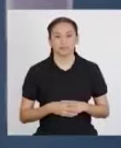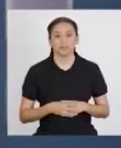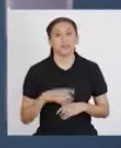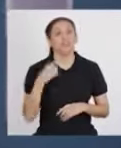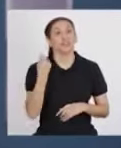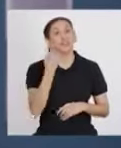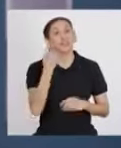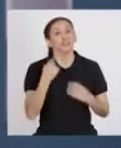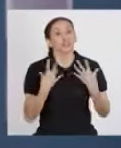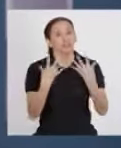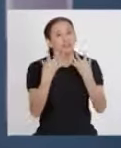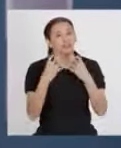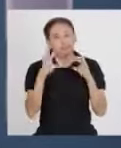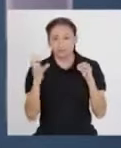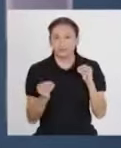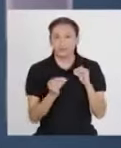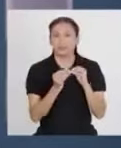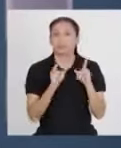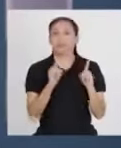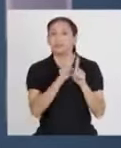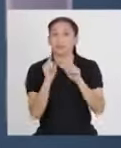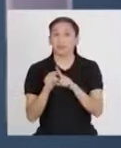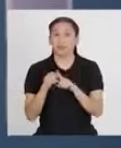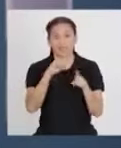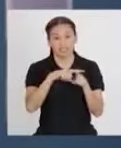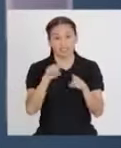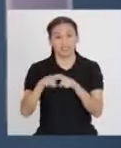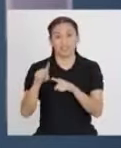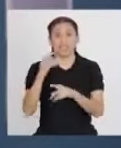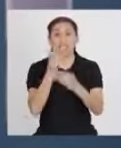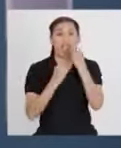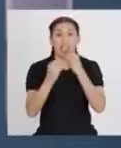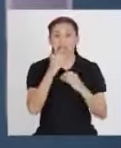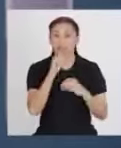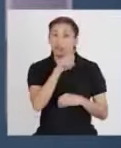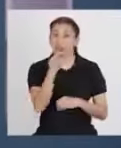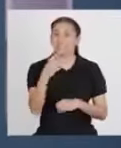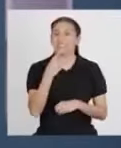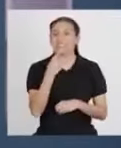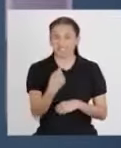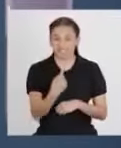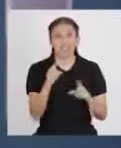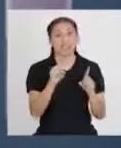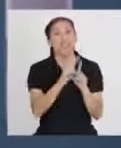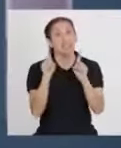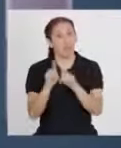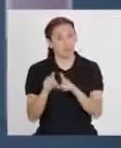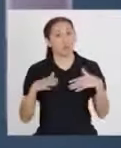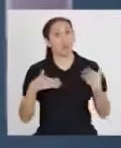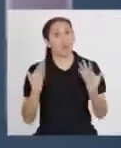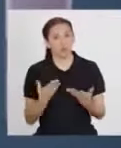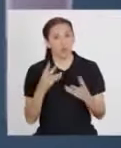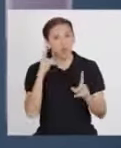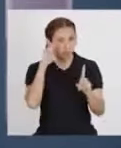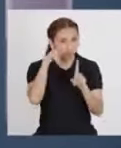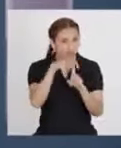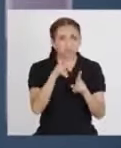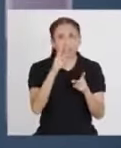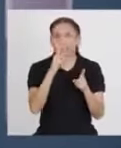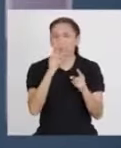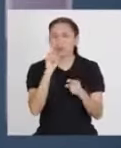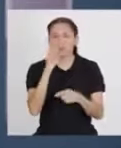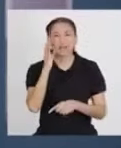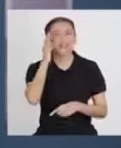¡Solo quería añadir que además de los alimentos que han mencionado, también se puede encontrar